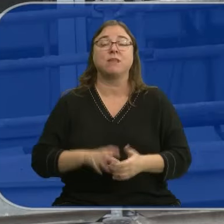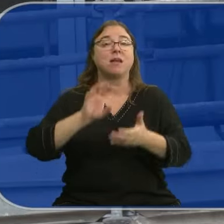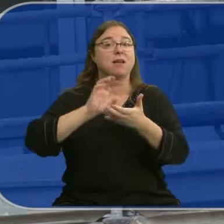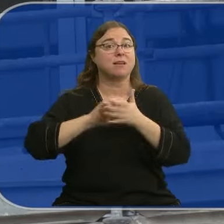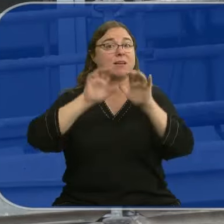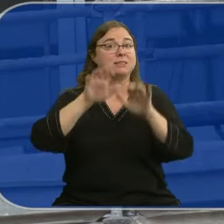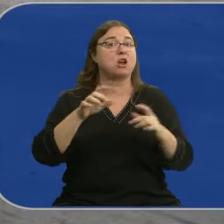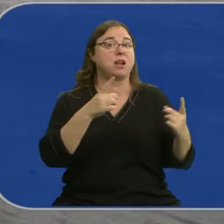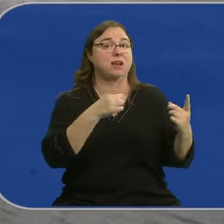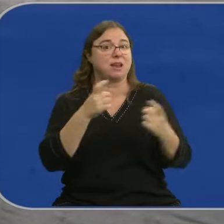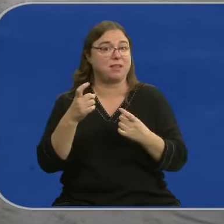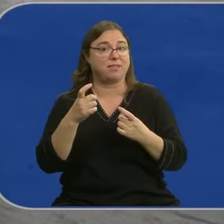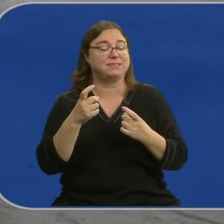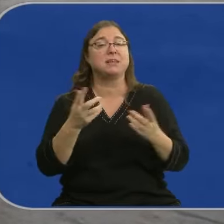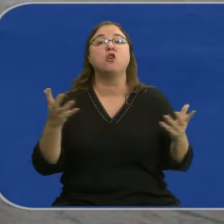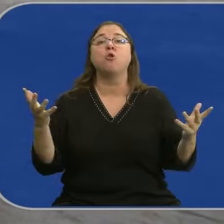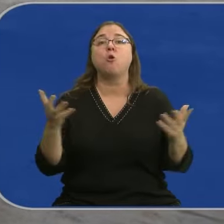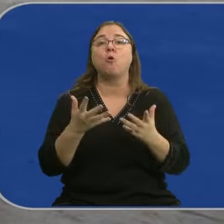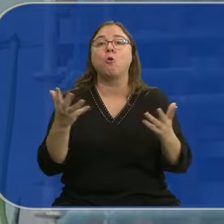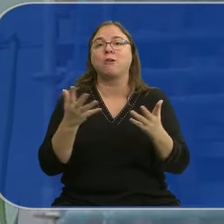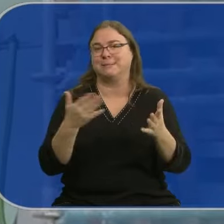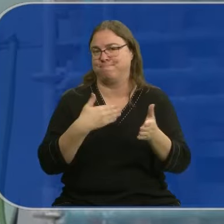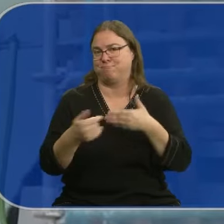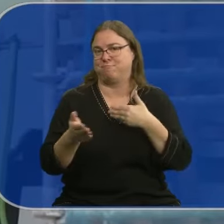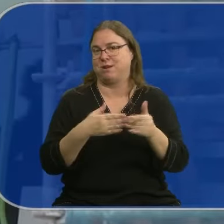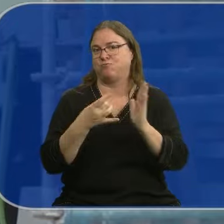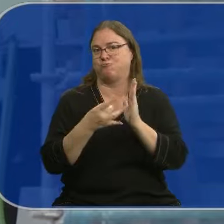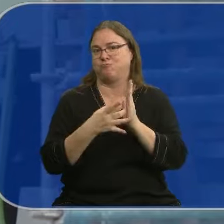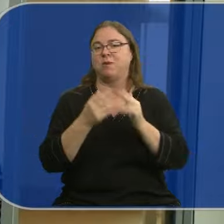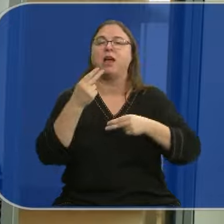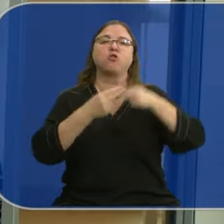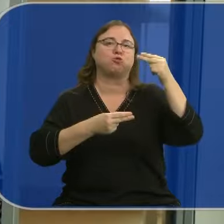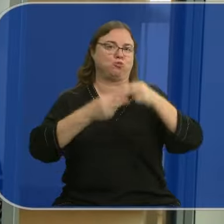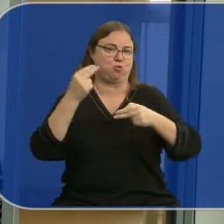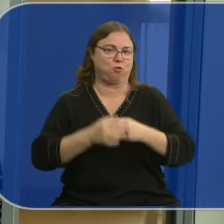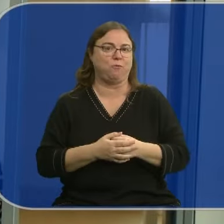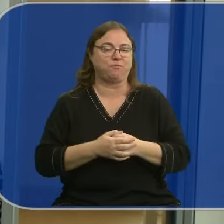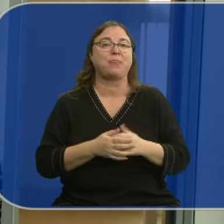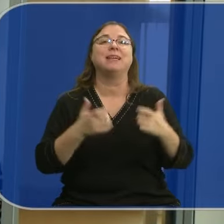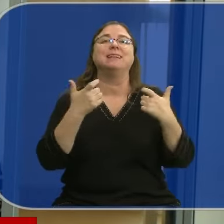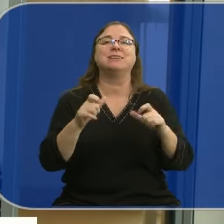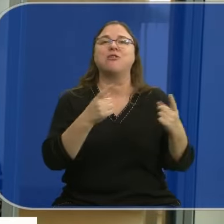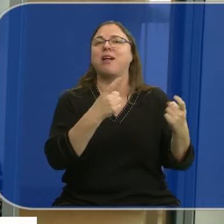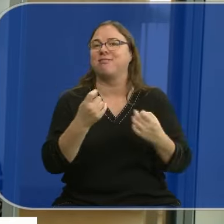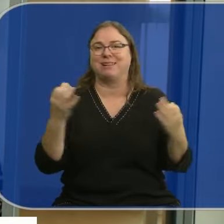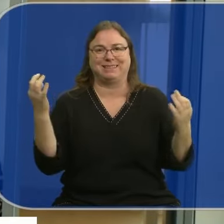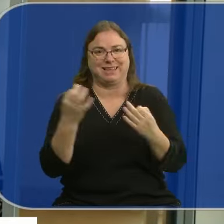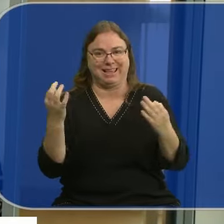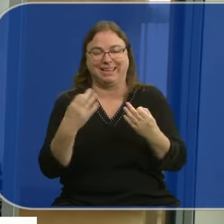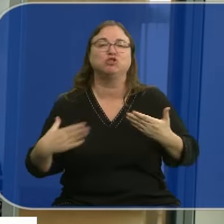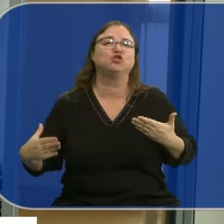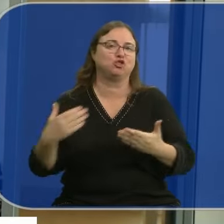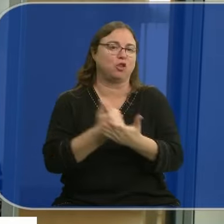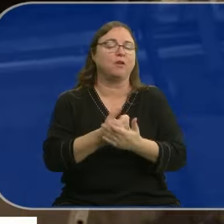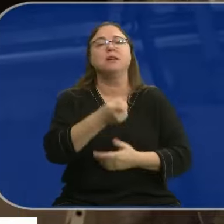Castilla y León necesita, urgentemente, mano de obra cualificada en la construcción. Ahora mismo en el sector hace falta prácticamente de todo. Es